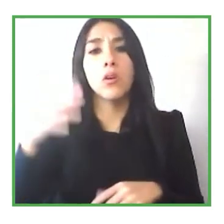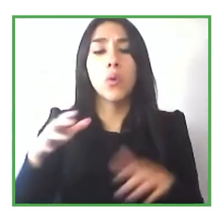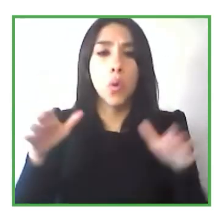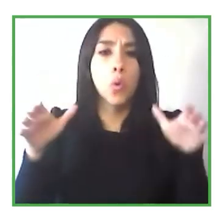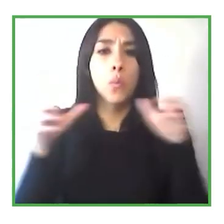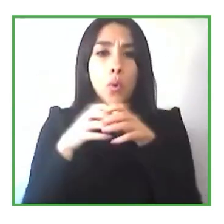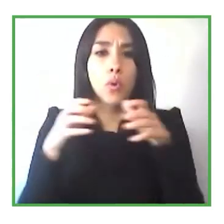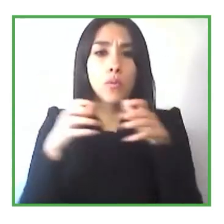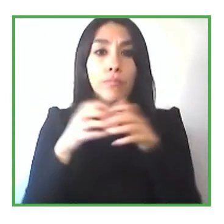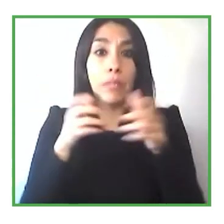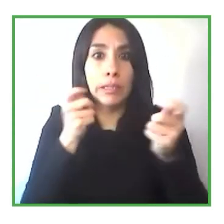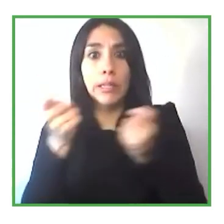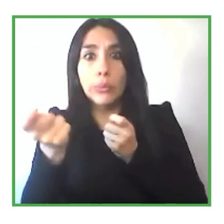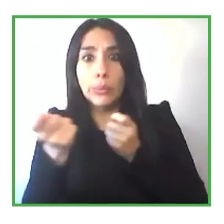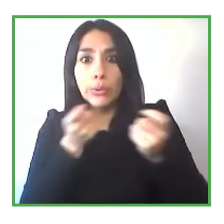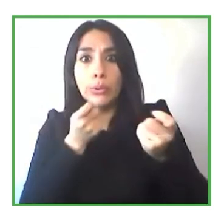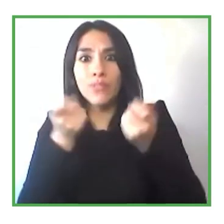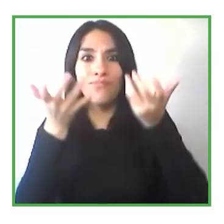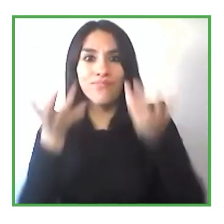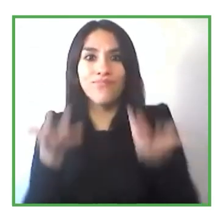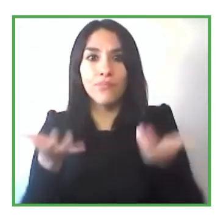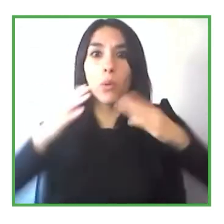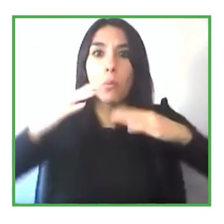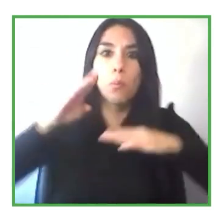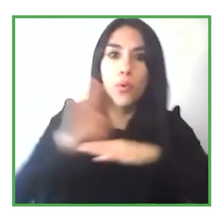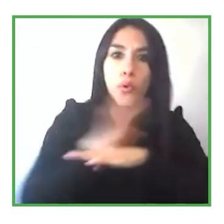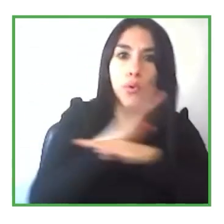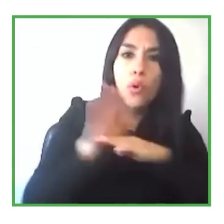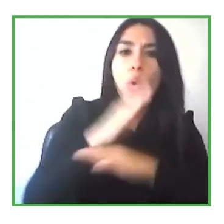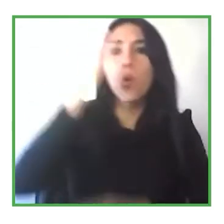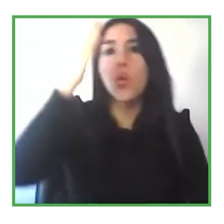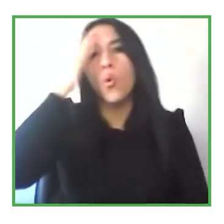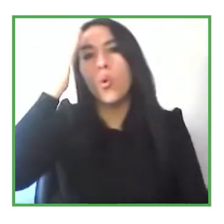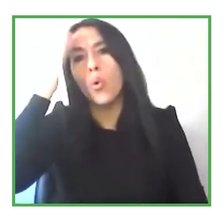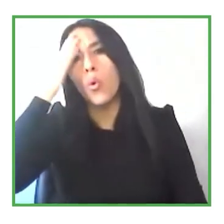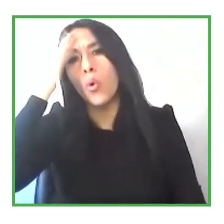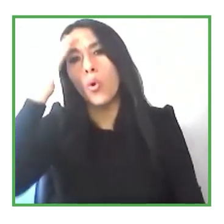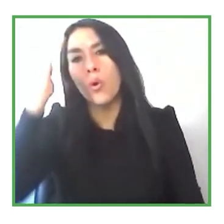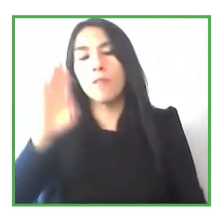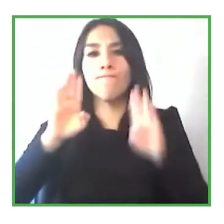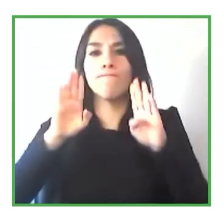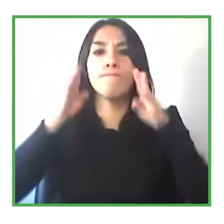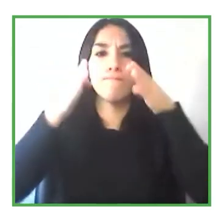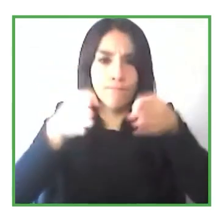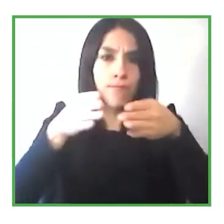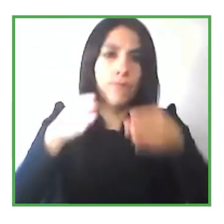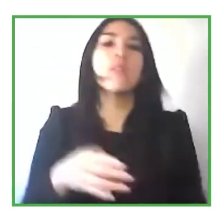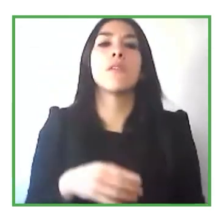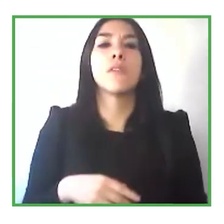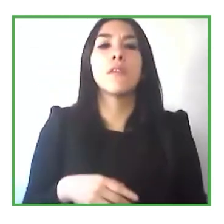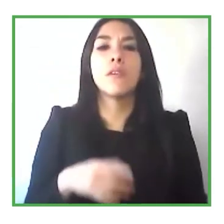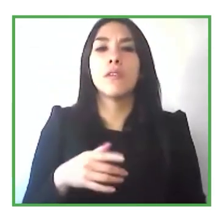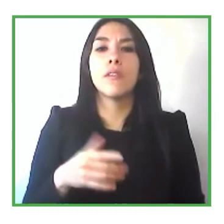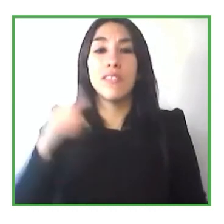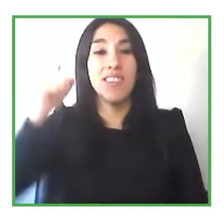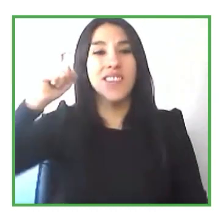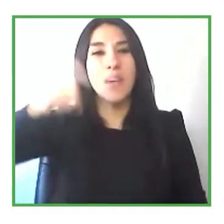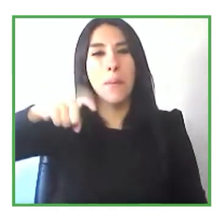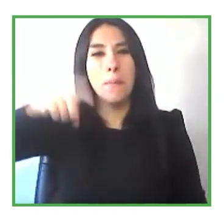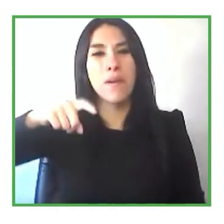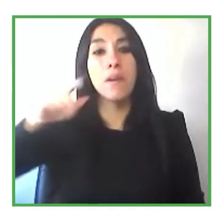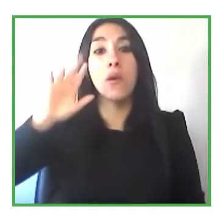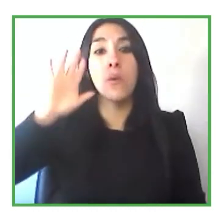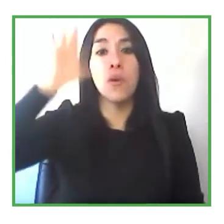sepan qué habilidades digitales necesitan para poder tener un enlace con los